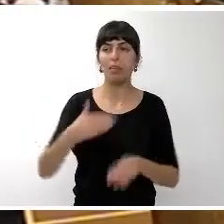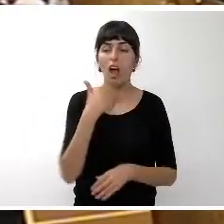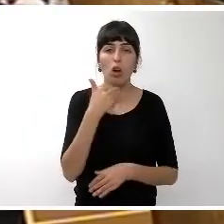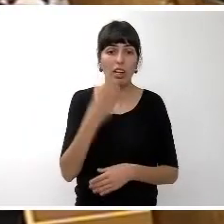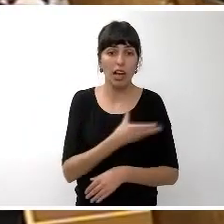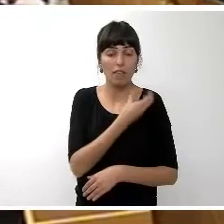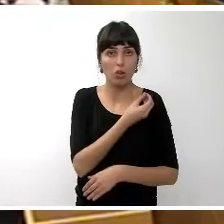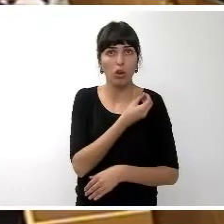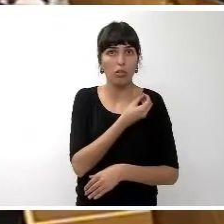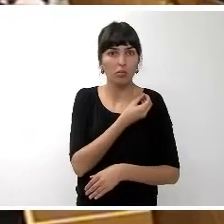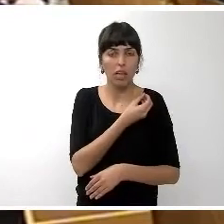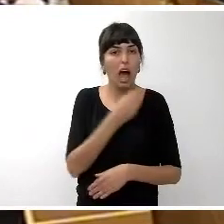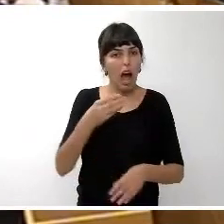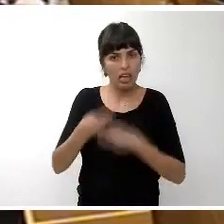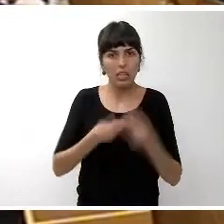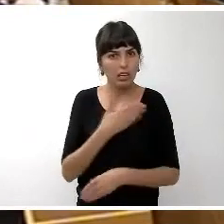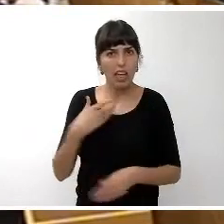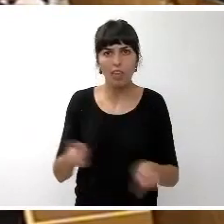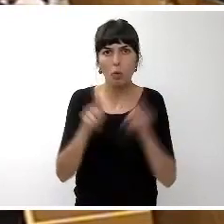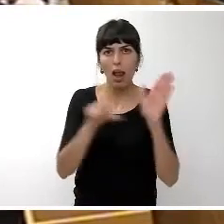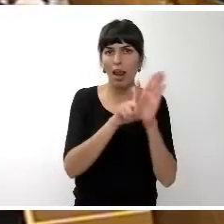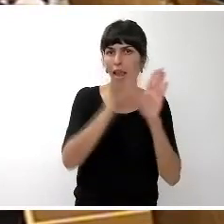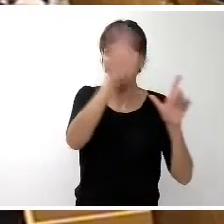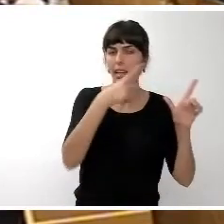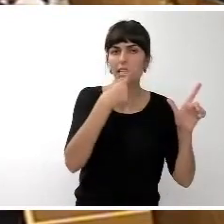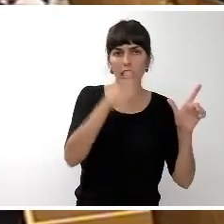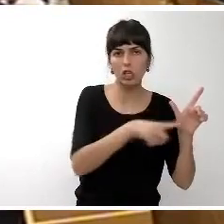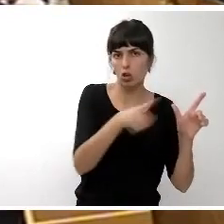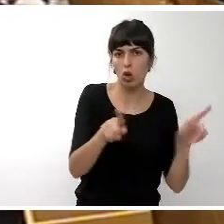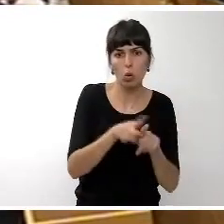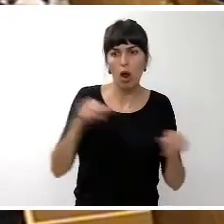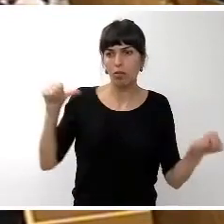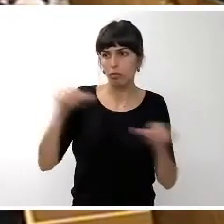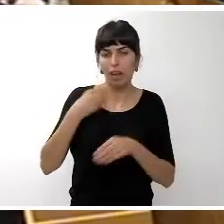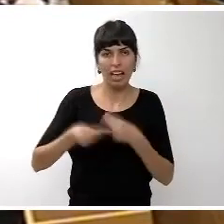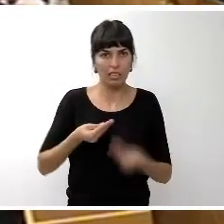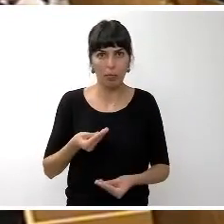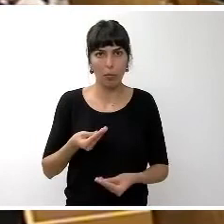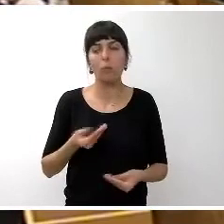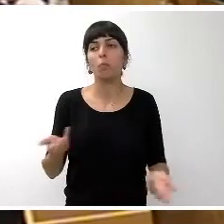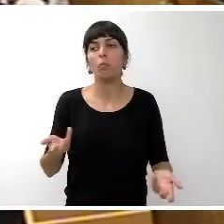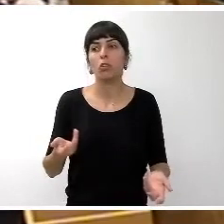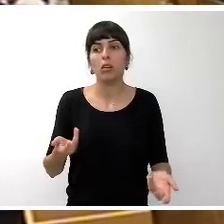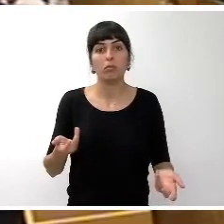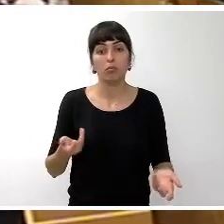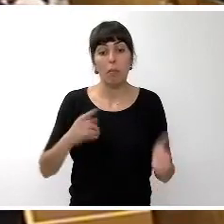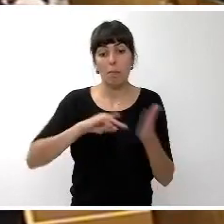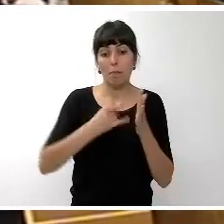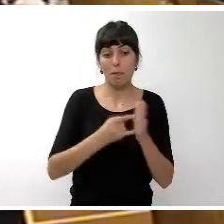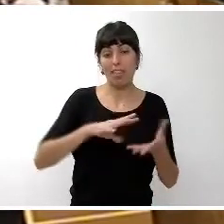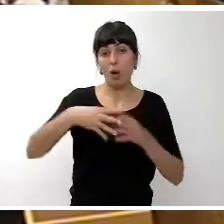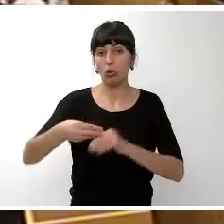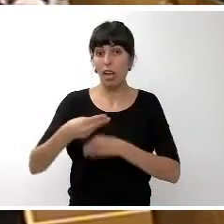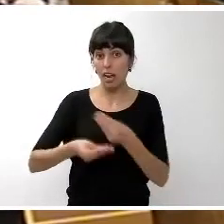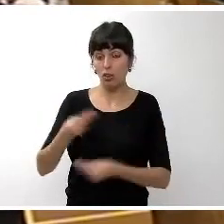establecerse la ley estatal o no como siempre ha hecho esto cabildo ahora bien es cierto hechos los planes de ajuste lo que hemos hinchado